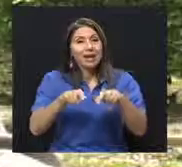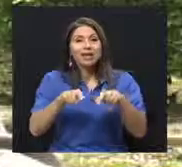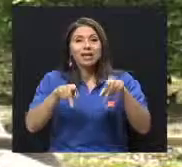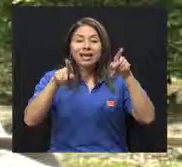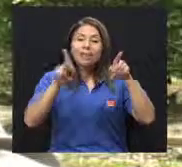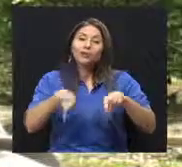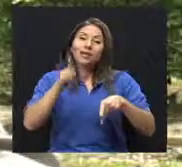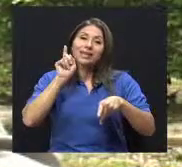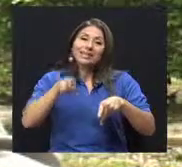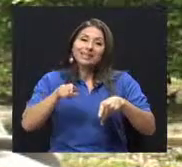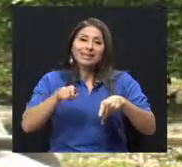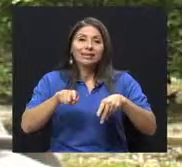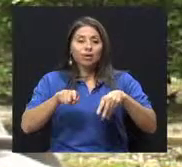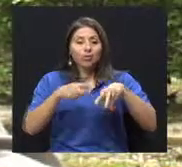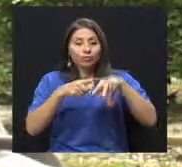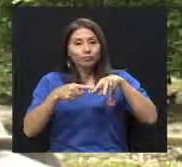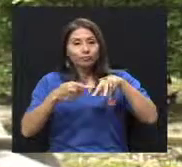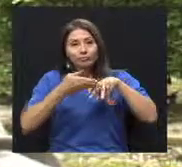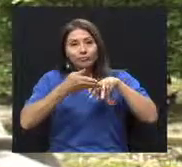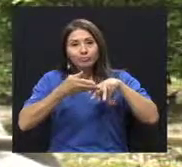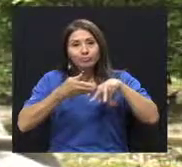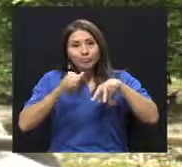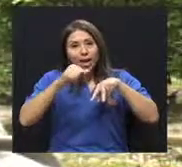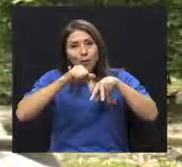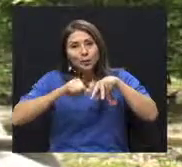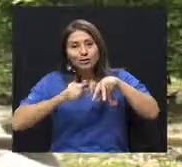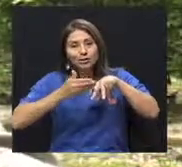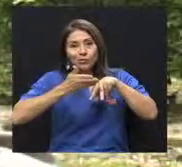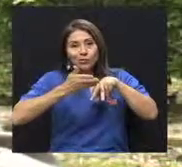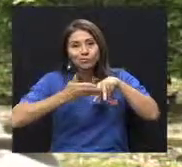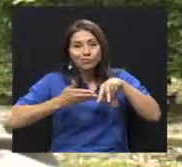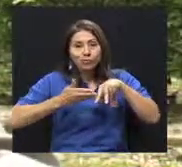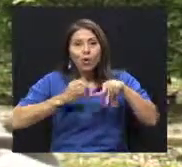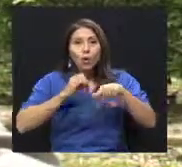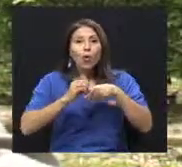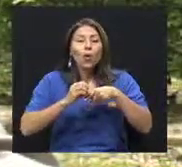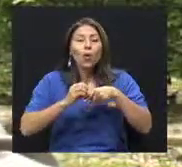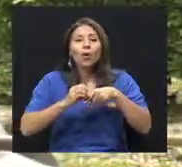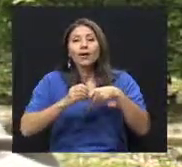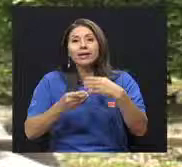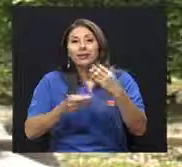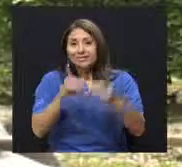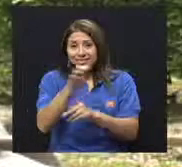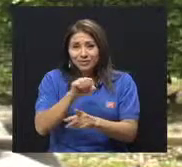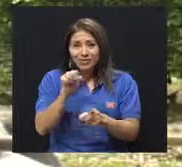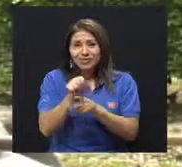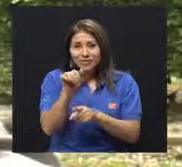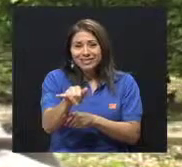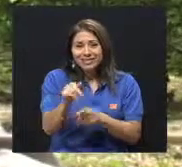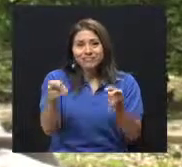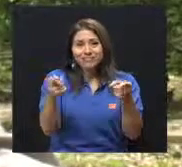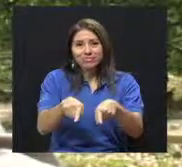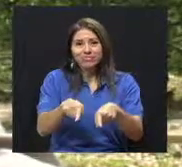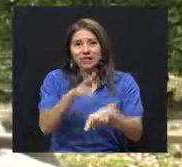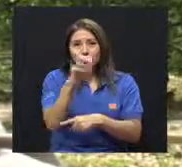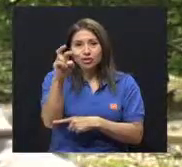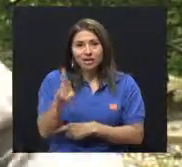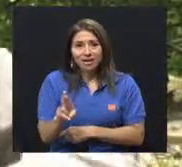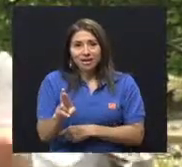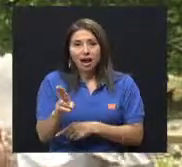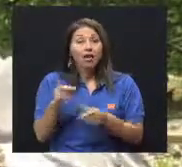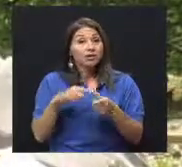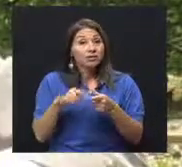de amputación. No traumáticas, o las de las motos, no traumáticas en Costa Rica.